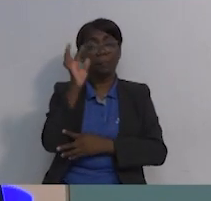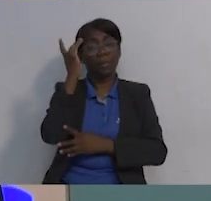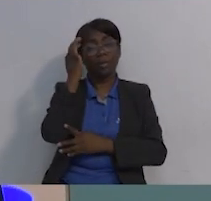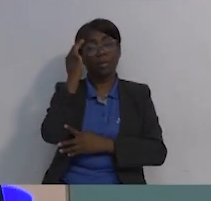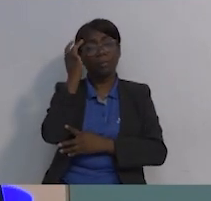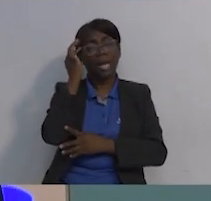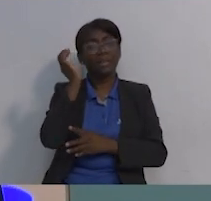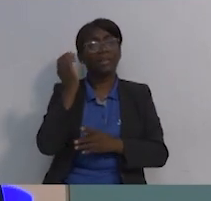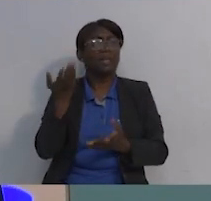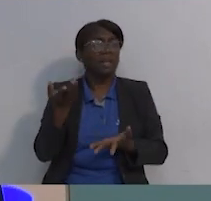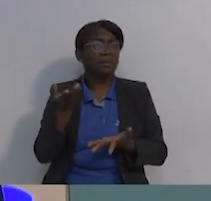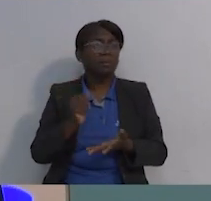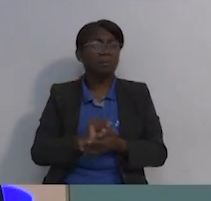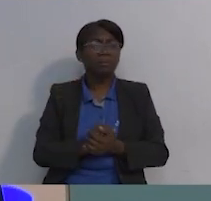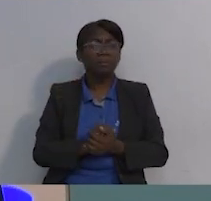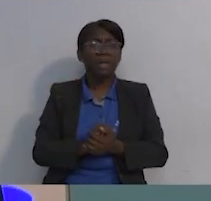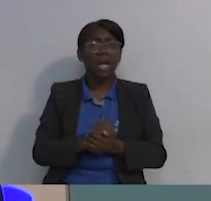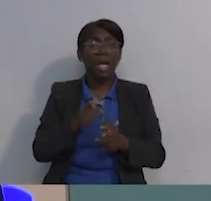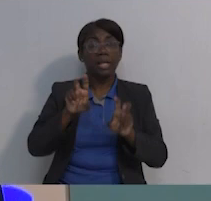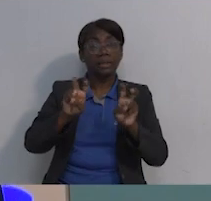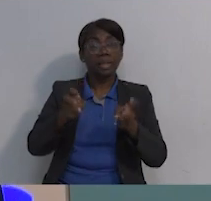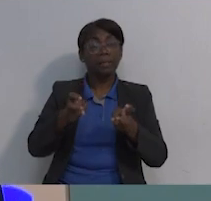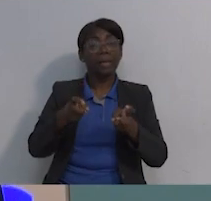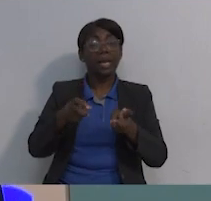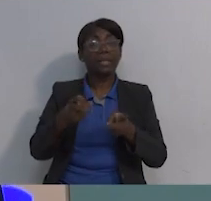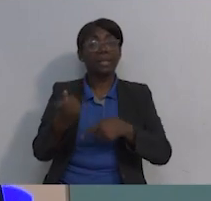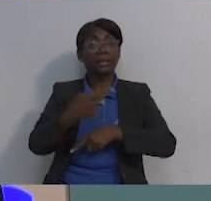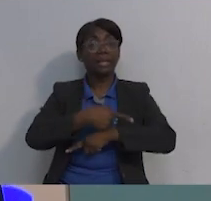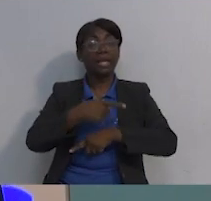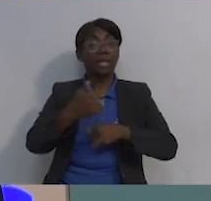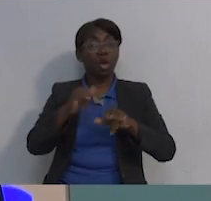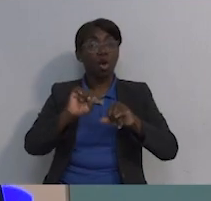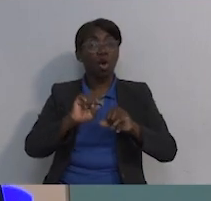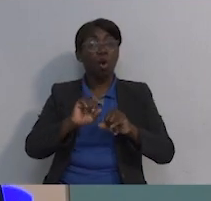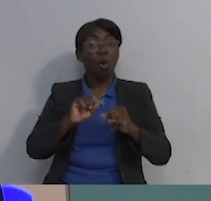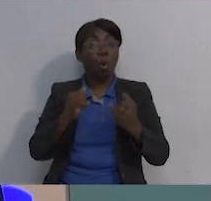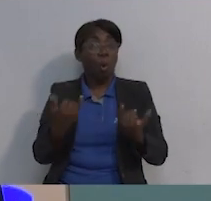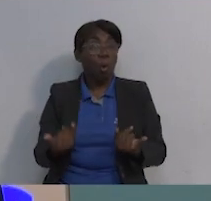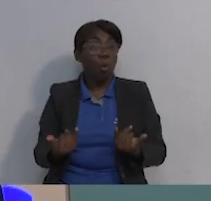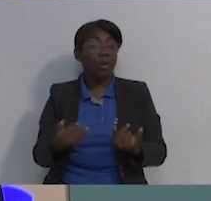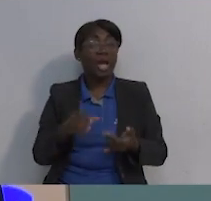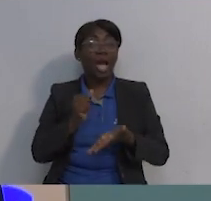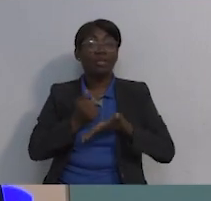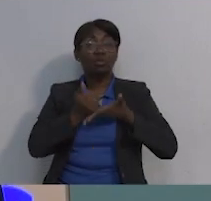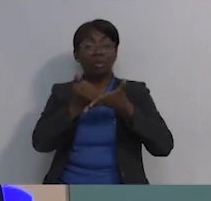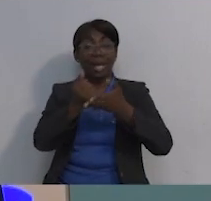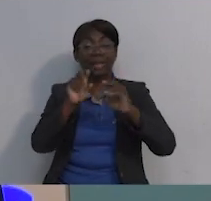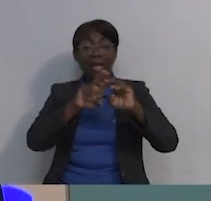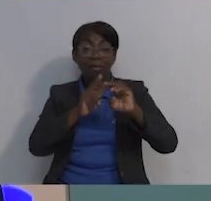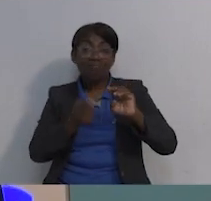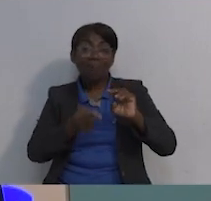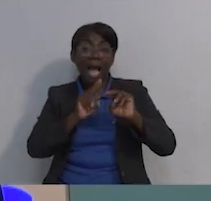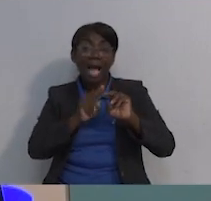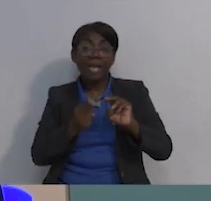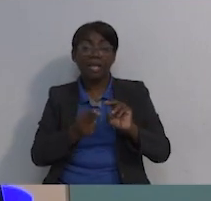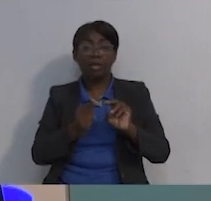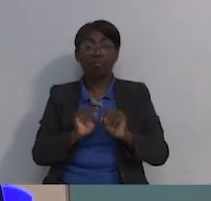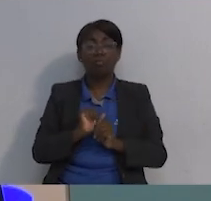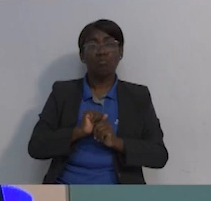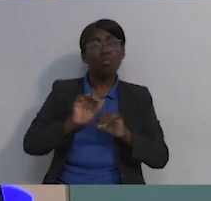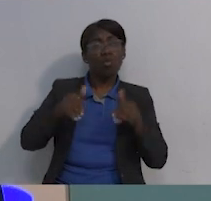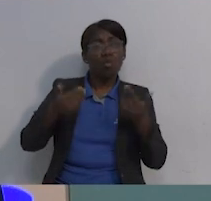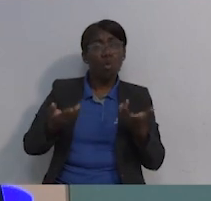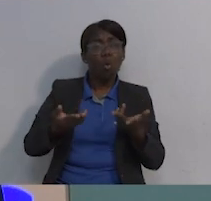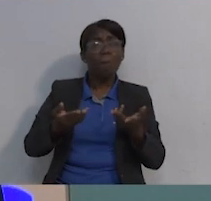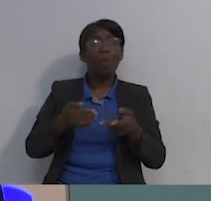es preocupante y por eso que tratamos el tema del día de hoy, para ver si podemos ayudar a disminuir esa